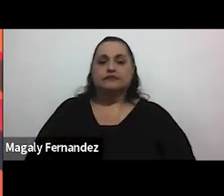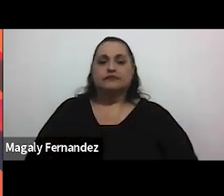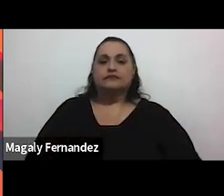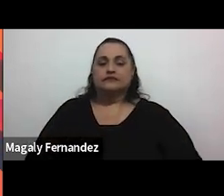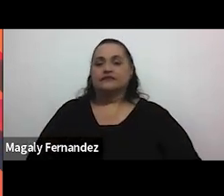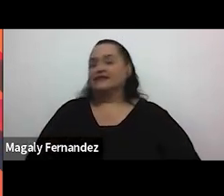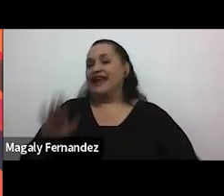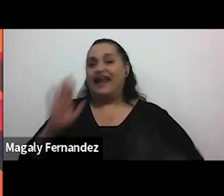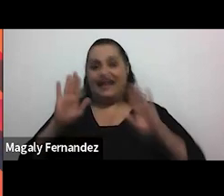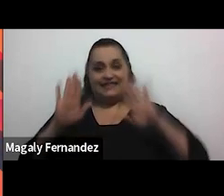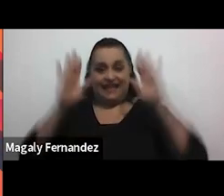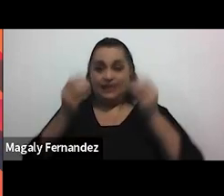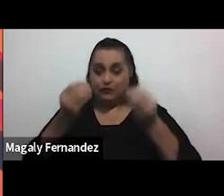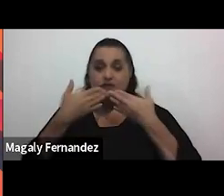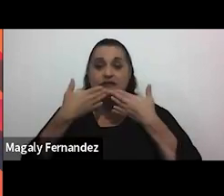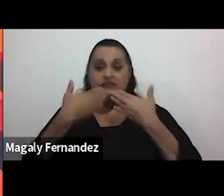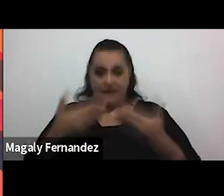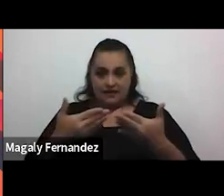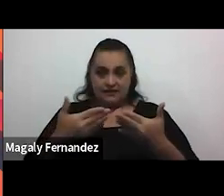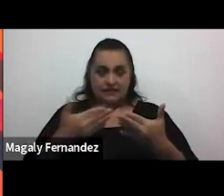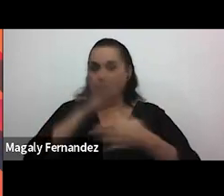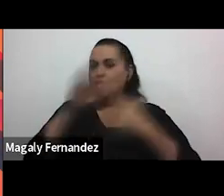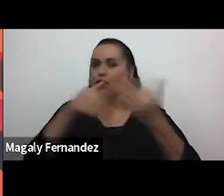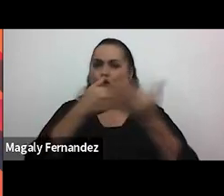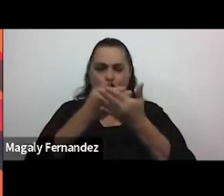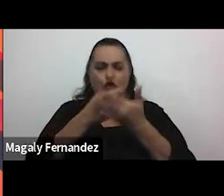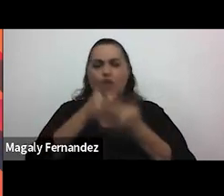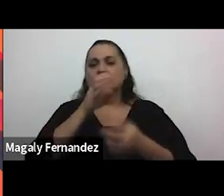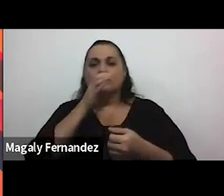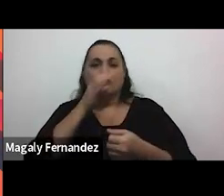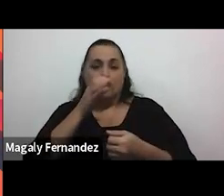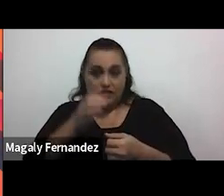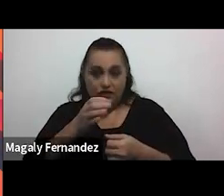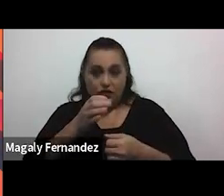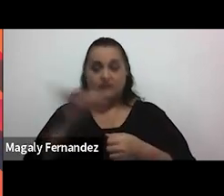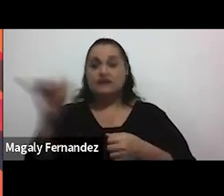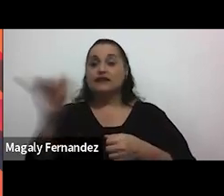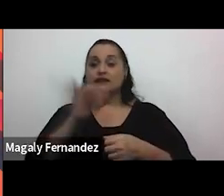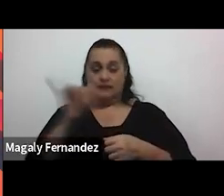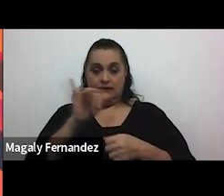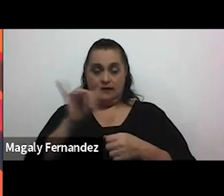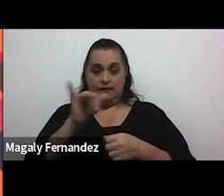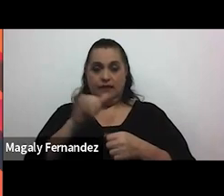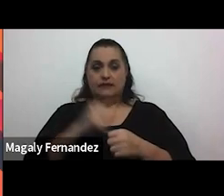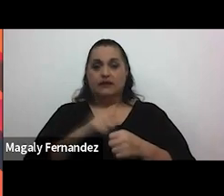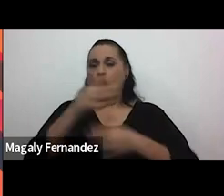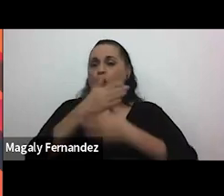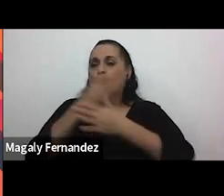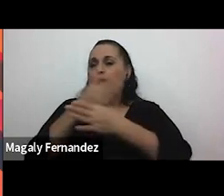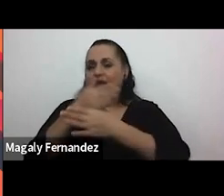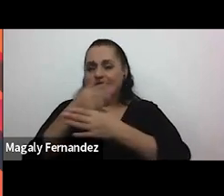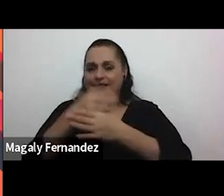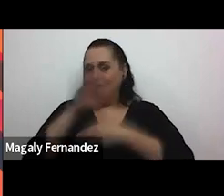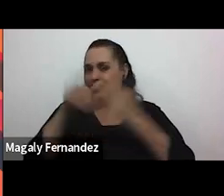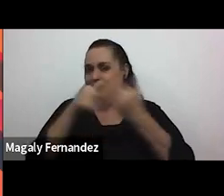excelente muchas gracias Natalia por por todas tus recomendaciones y también por compartirnos este